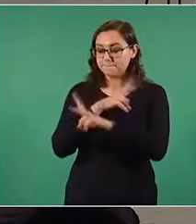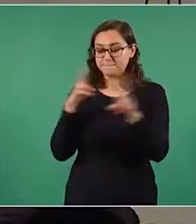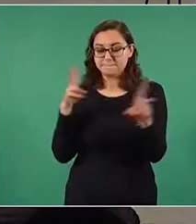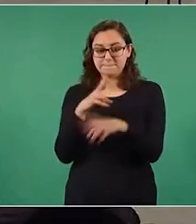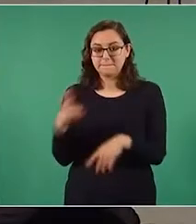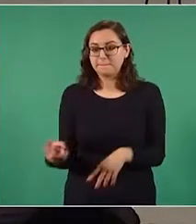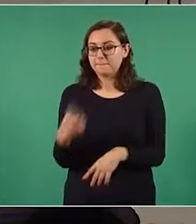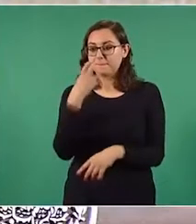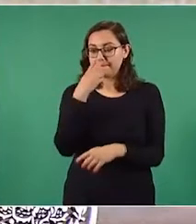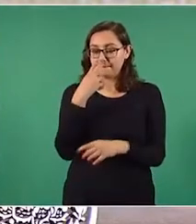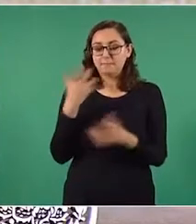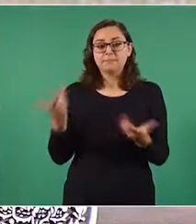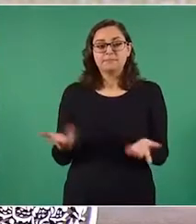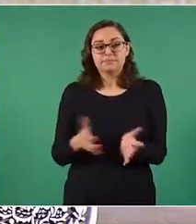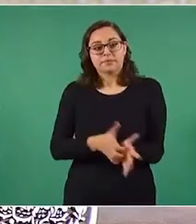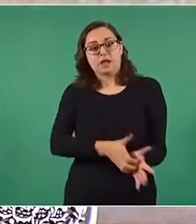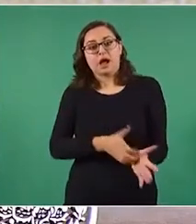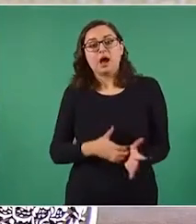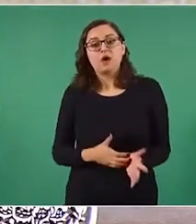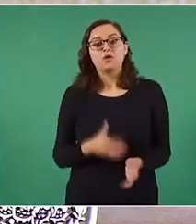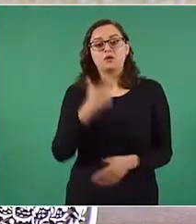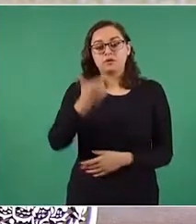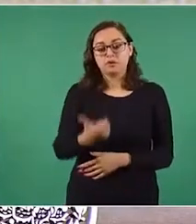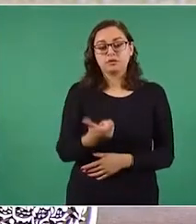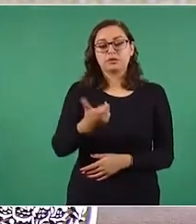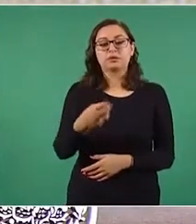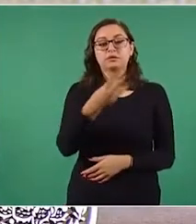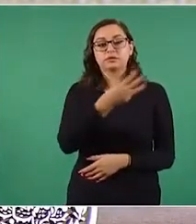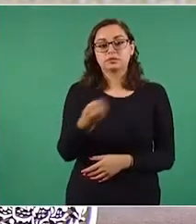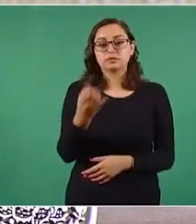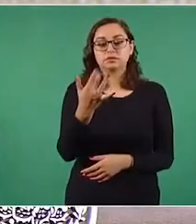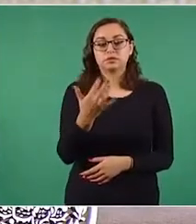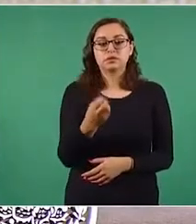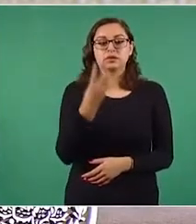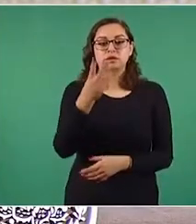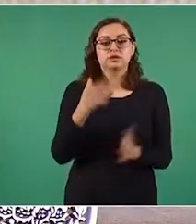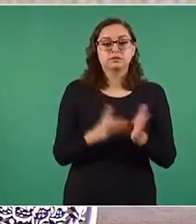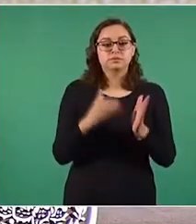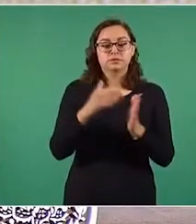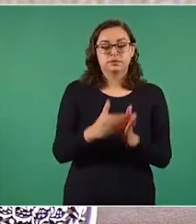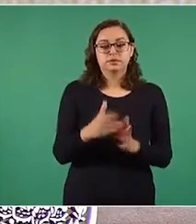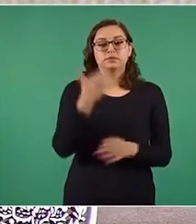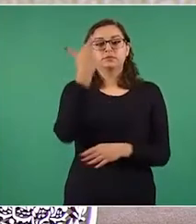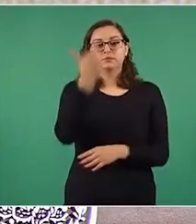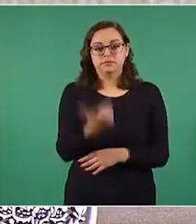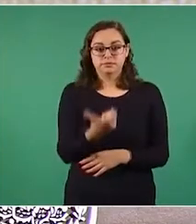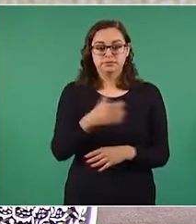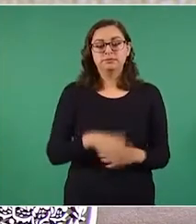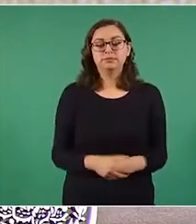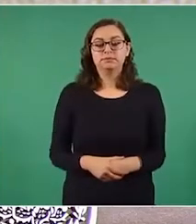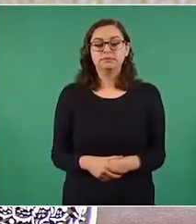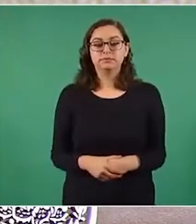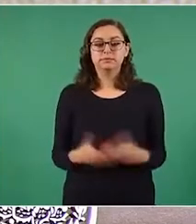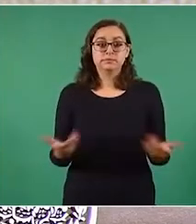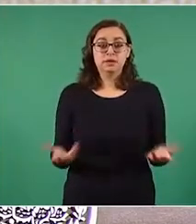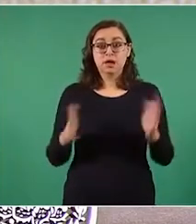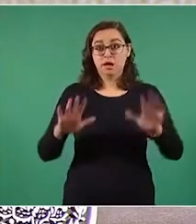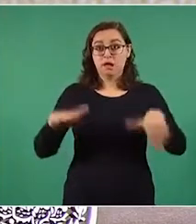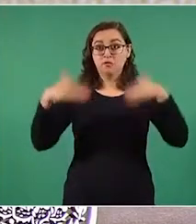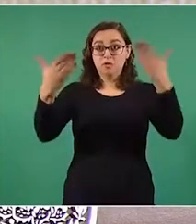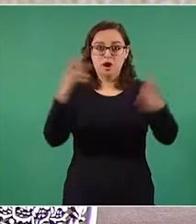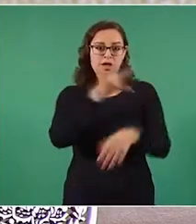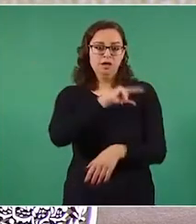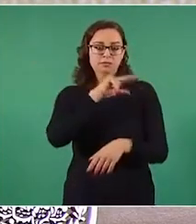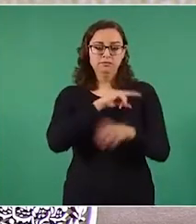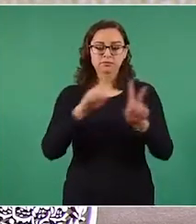el gobierno ahorró 353 millones de pesos. El costo promedio de un respirador en el mercado es